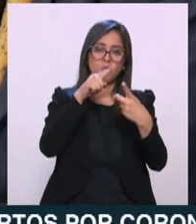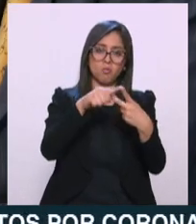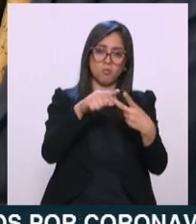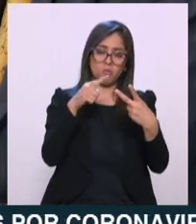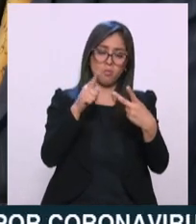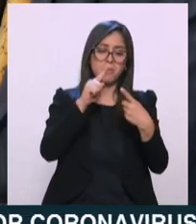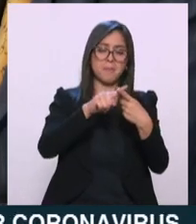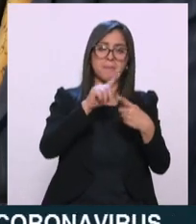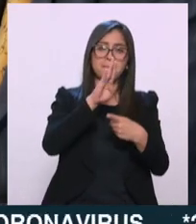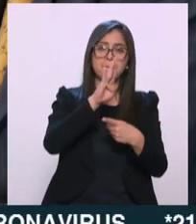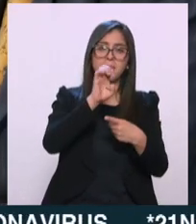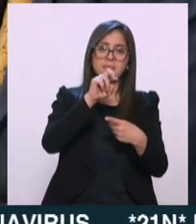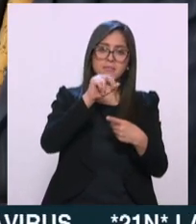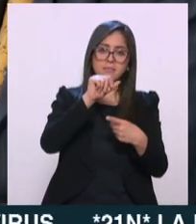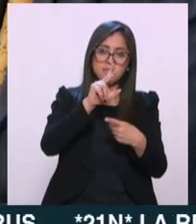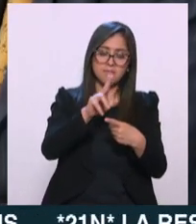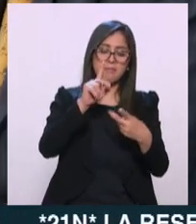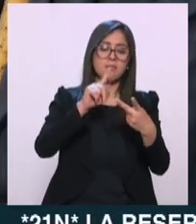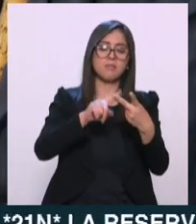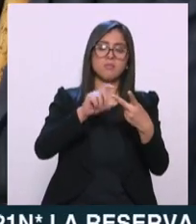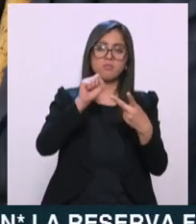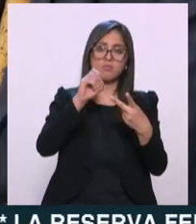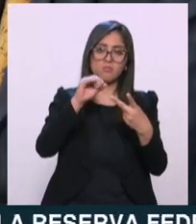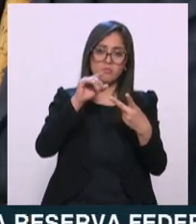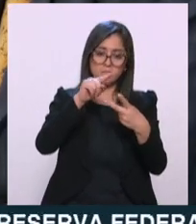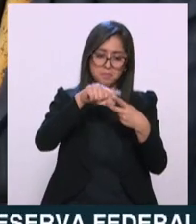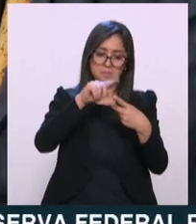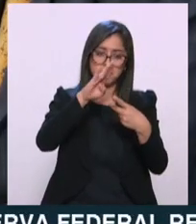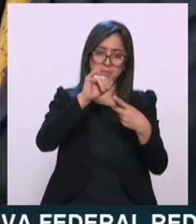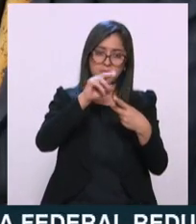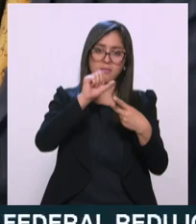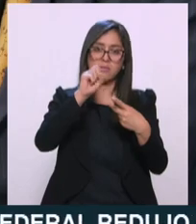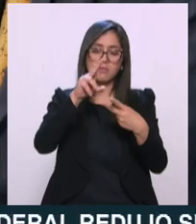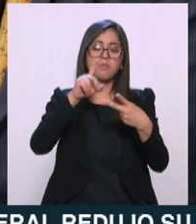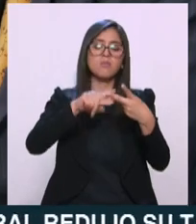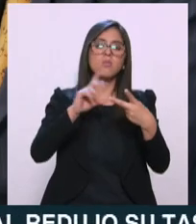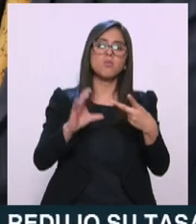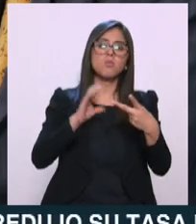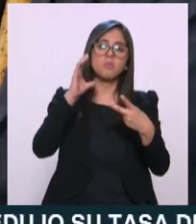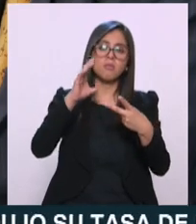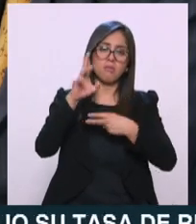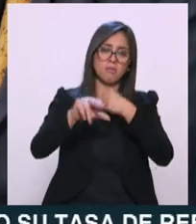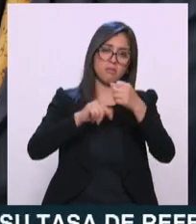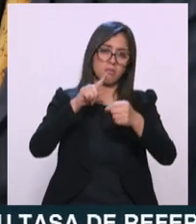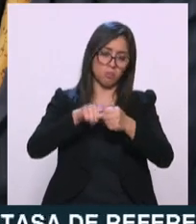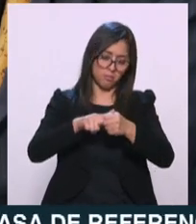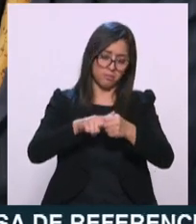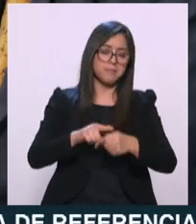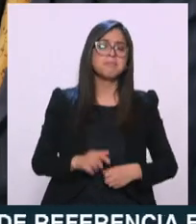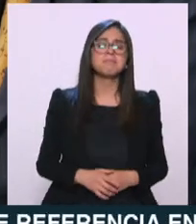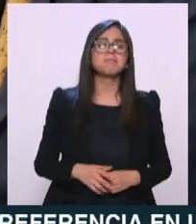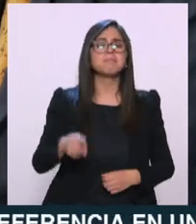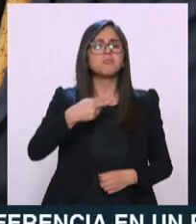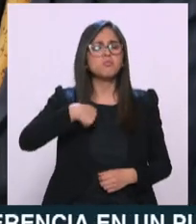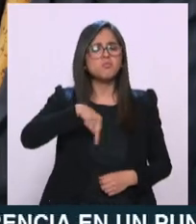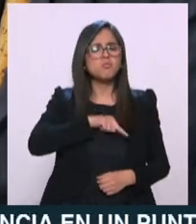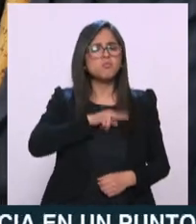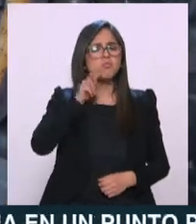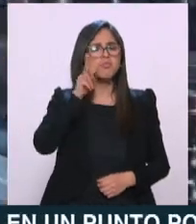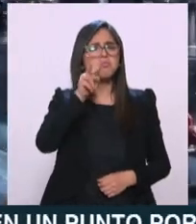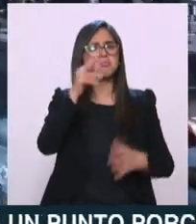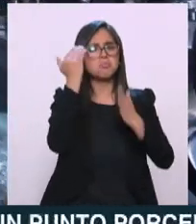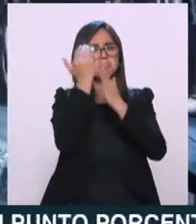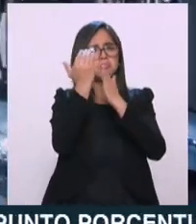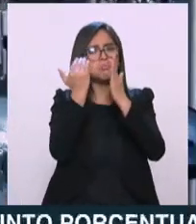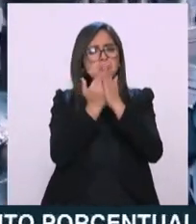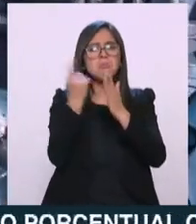social, cuidado del ambiente. Como decía, estamos focalizando ciertos ramos que pueden parecer obvios,